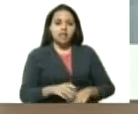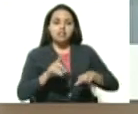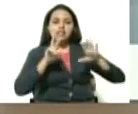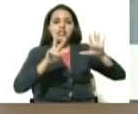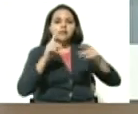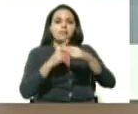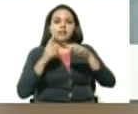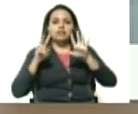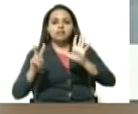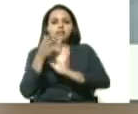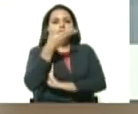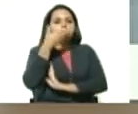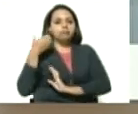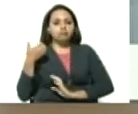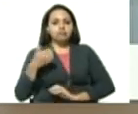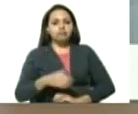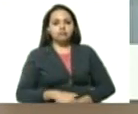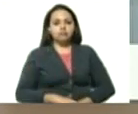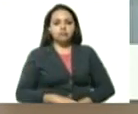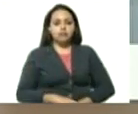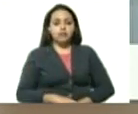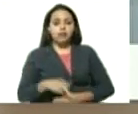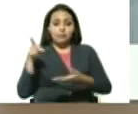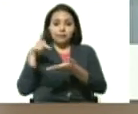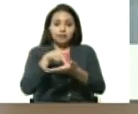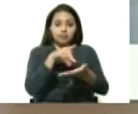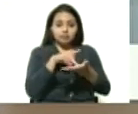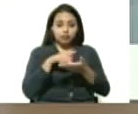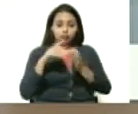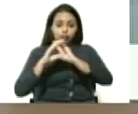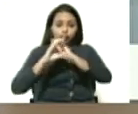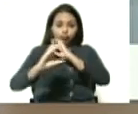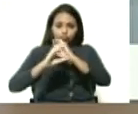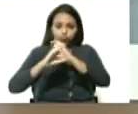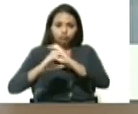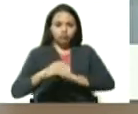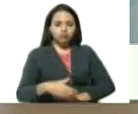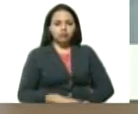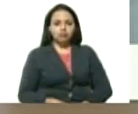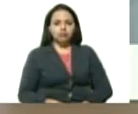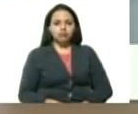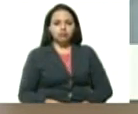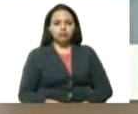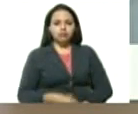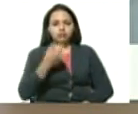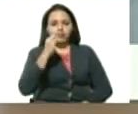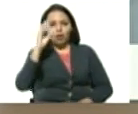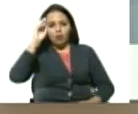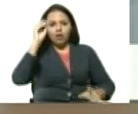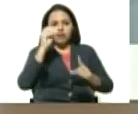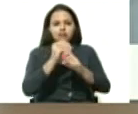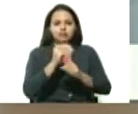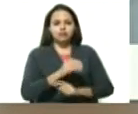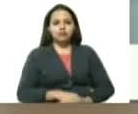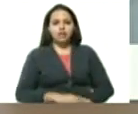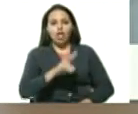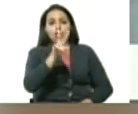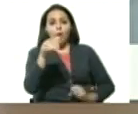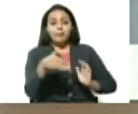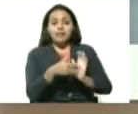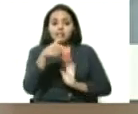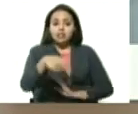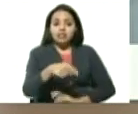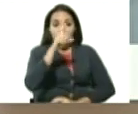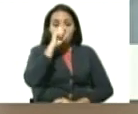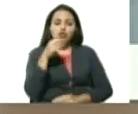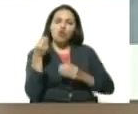mejorar la presencia de esas unidades autobuseras. Hemos puesto la meta, mínimo 2.000 unidades este año.